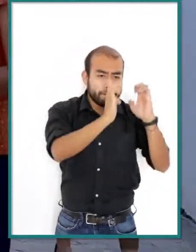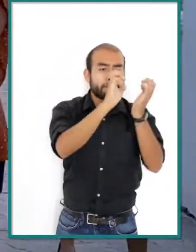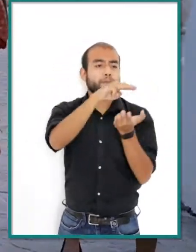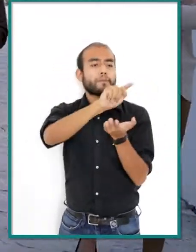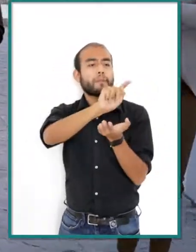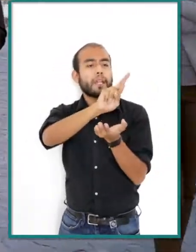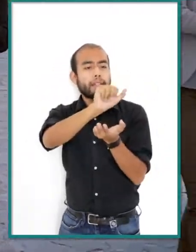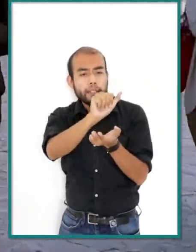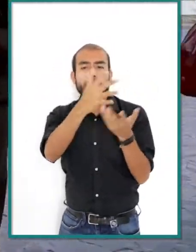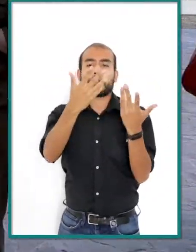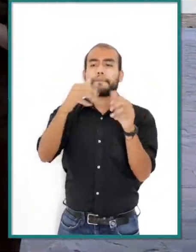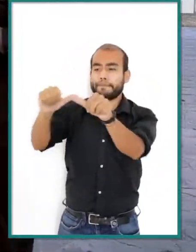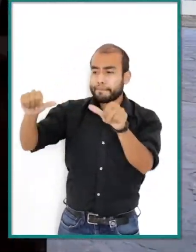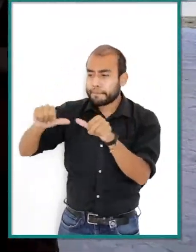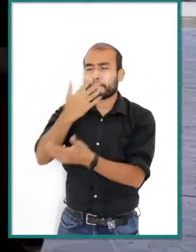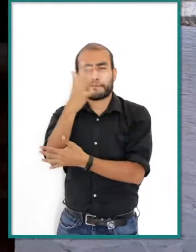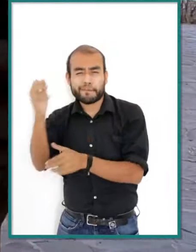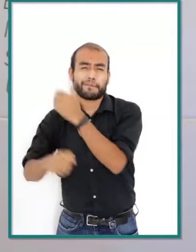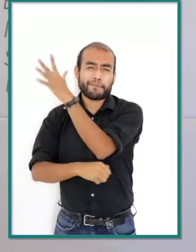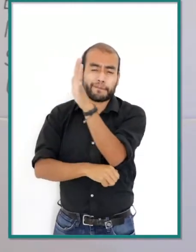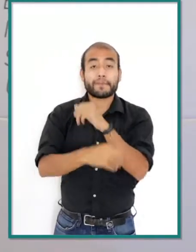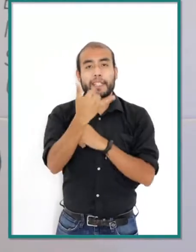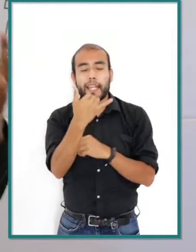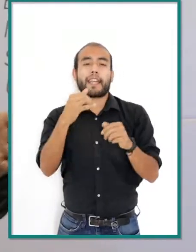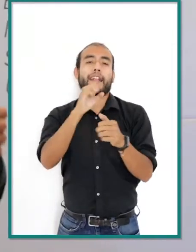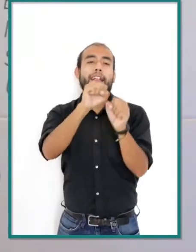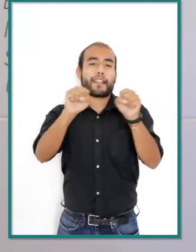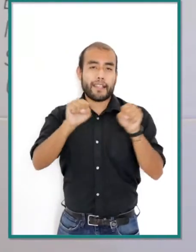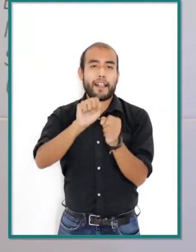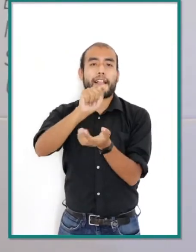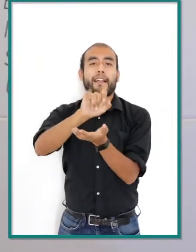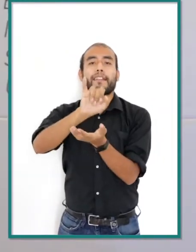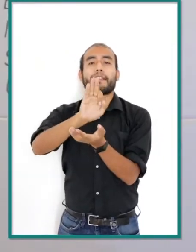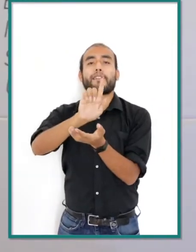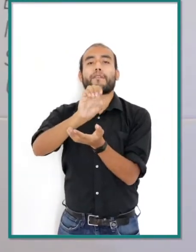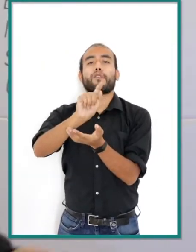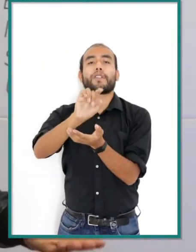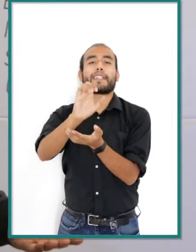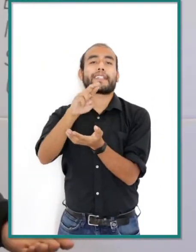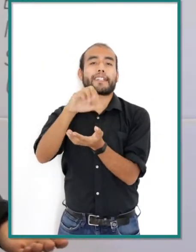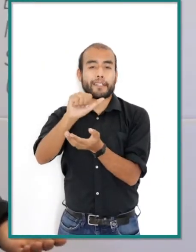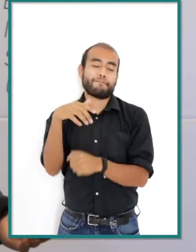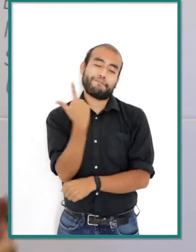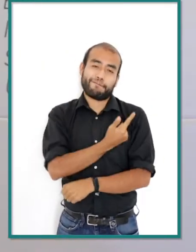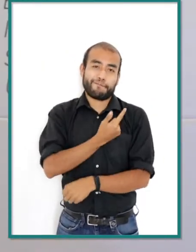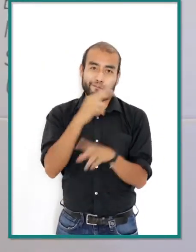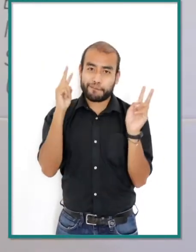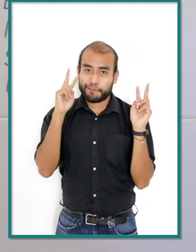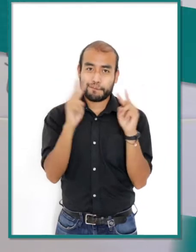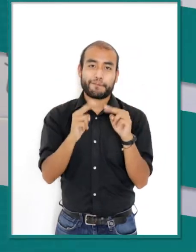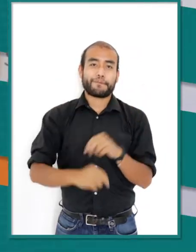abarcó las áreas de sustentabilidad, la sala tifotécnica y los distintos laboratorios que conforman el METRA Center. Fue un gusto conocerlos.